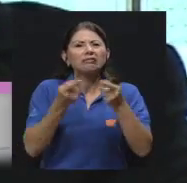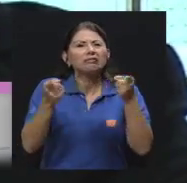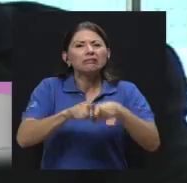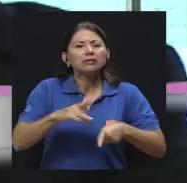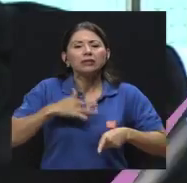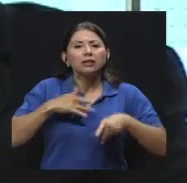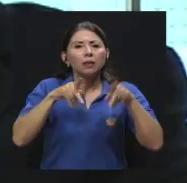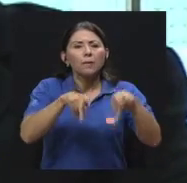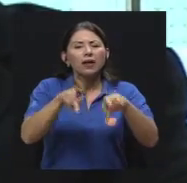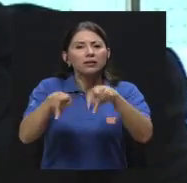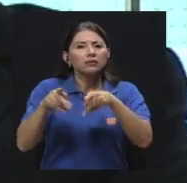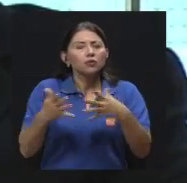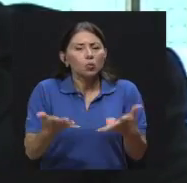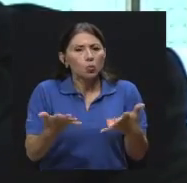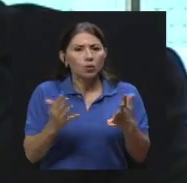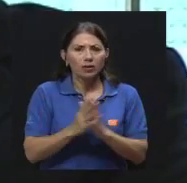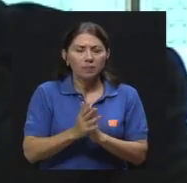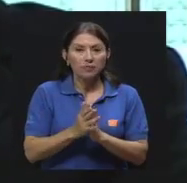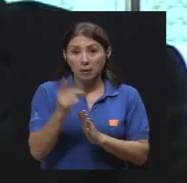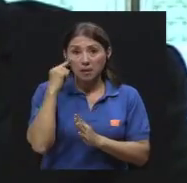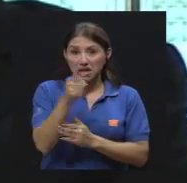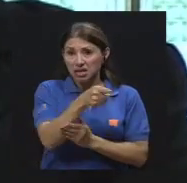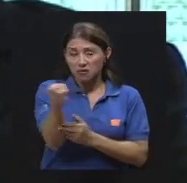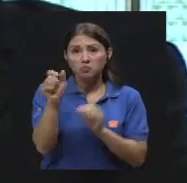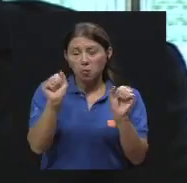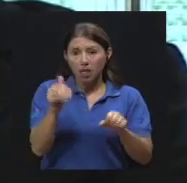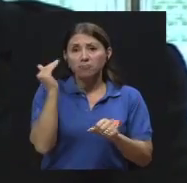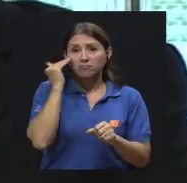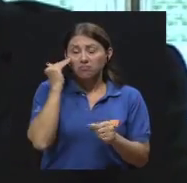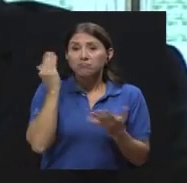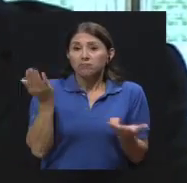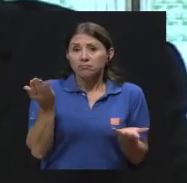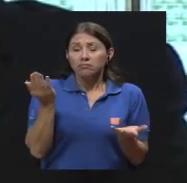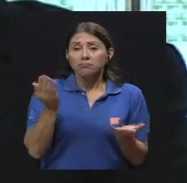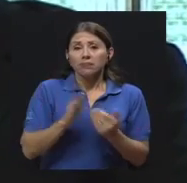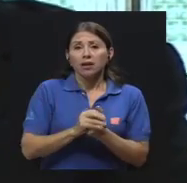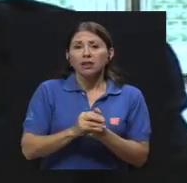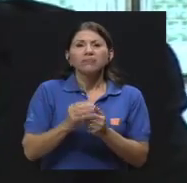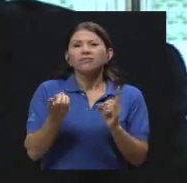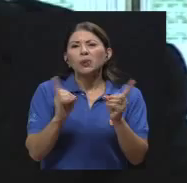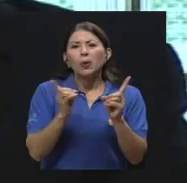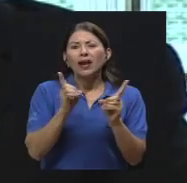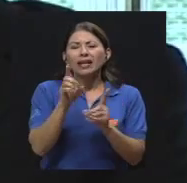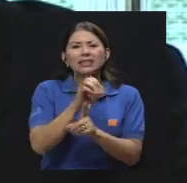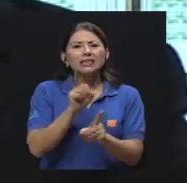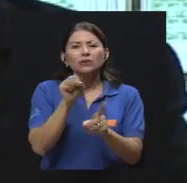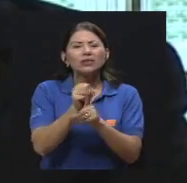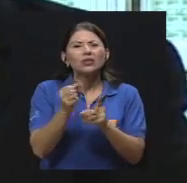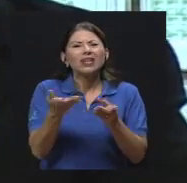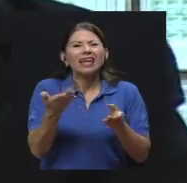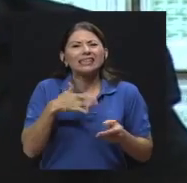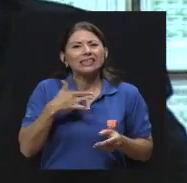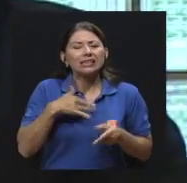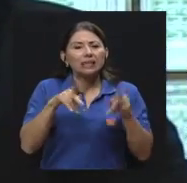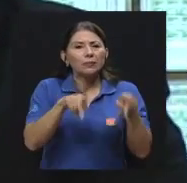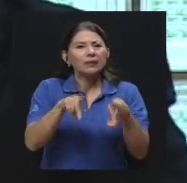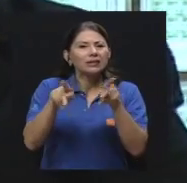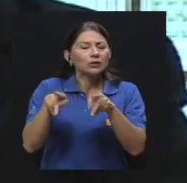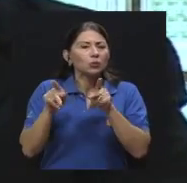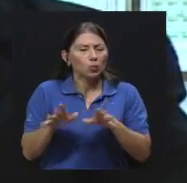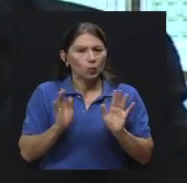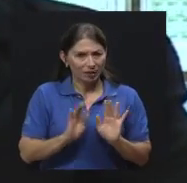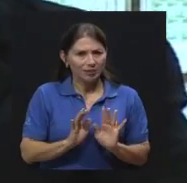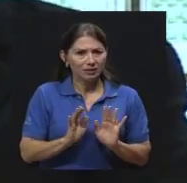televidentes lo puedan conocer un poquito, ¿cuáles serían los síntomas que tiene a producir en términos